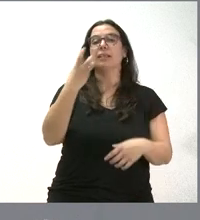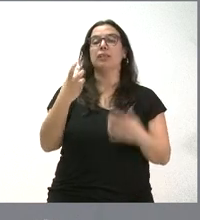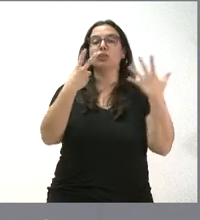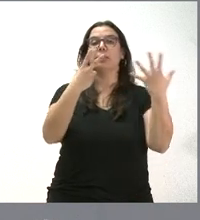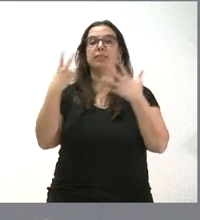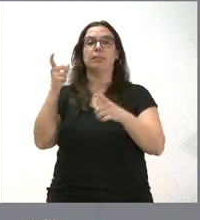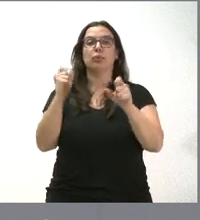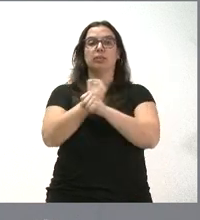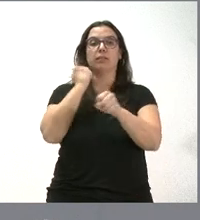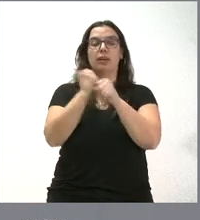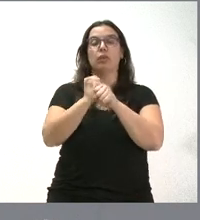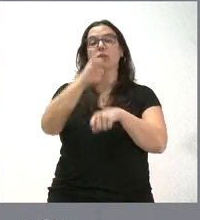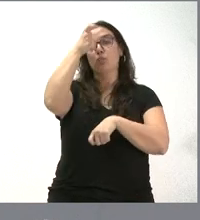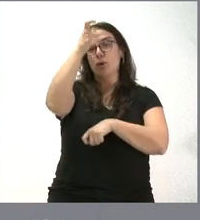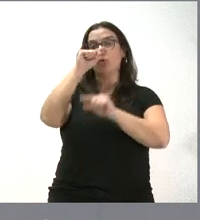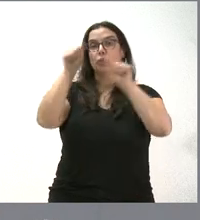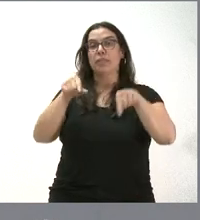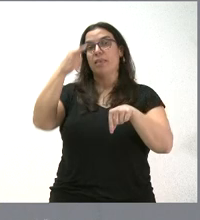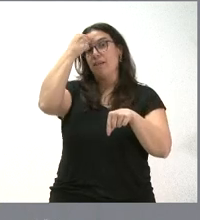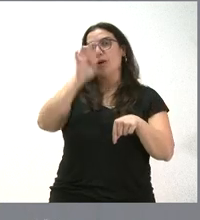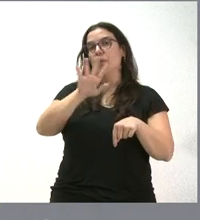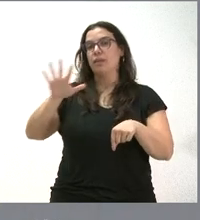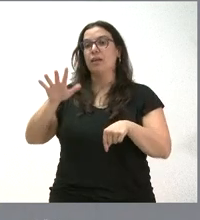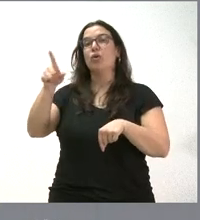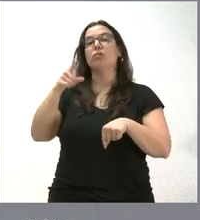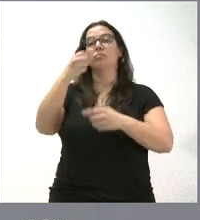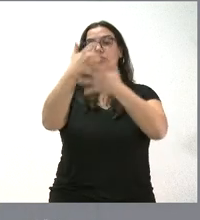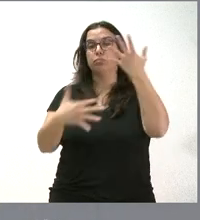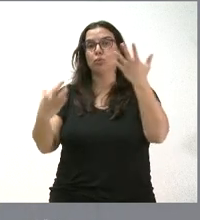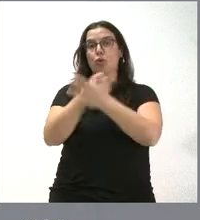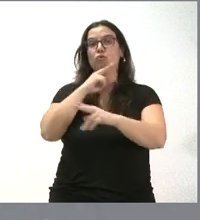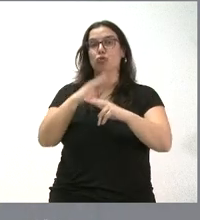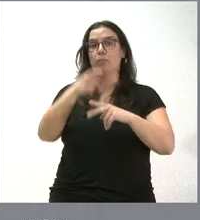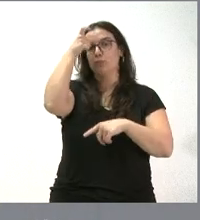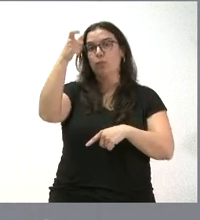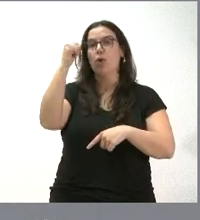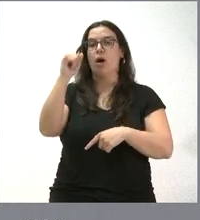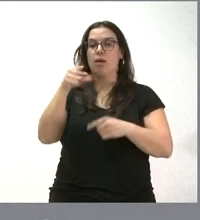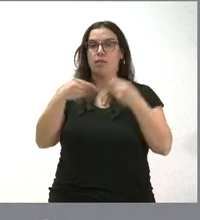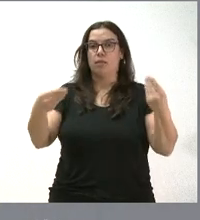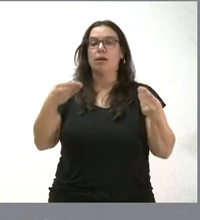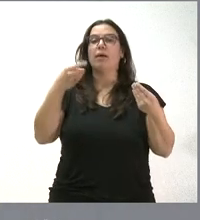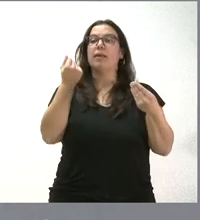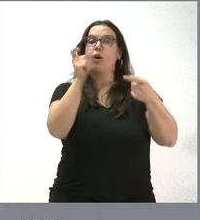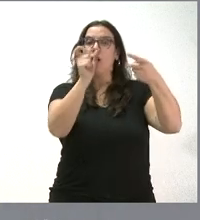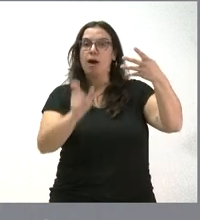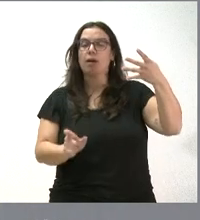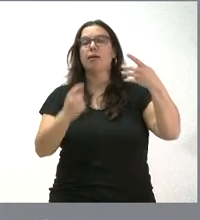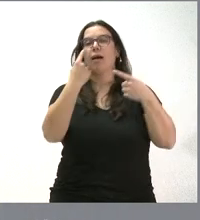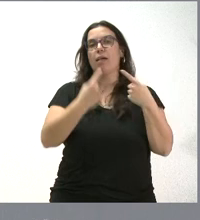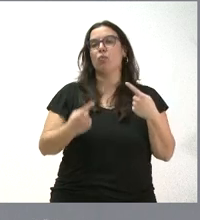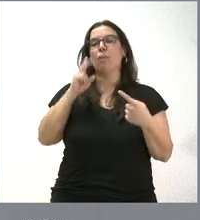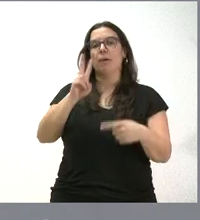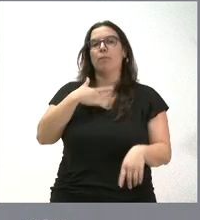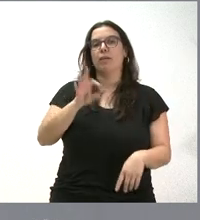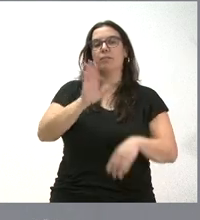trabajadores en 45 municipios y tienen ustedes la distribución de cada uno de los municipios con el importe que les corresponde a cada uno de ellos para estas